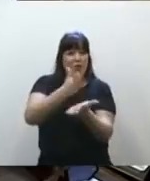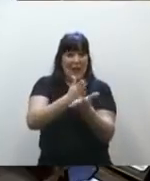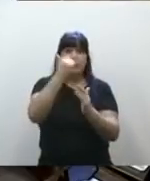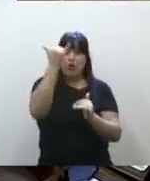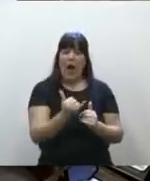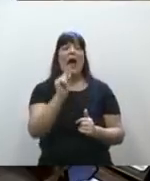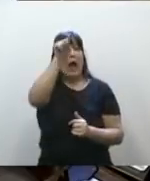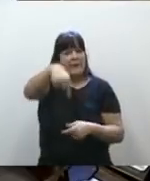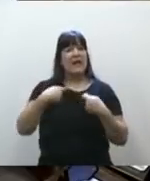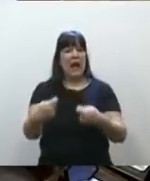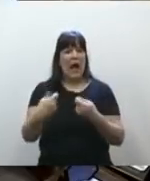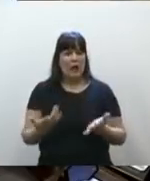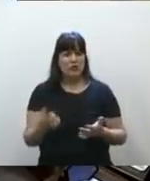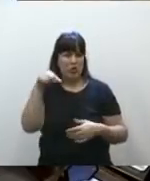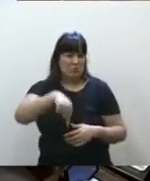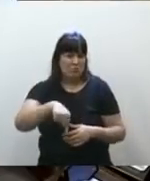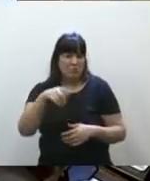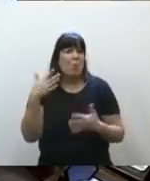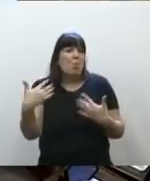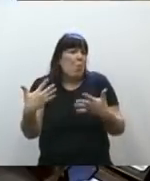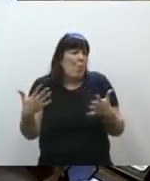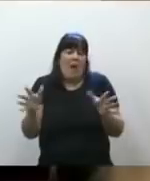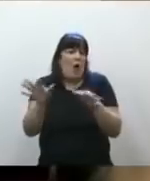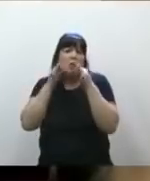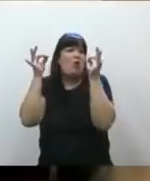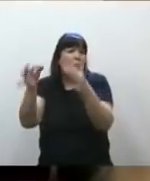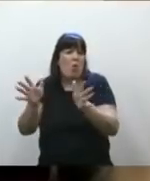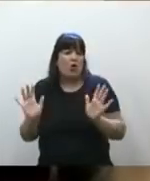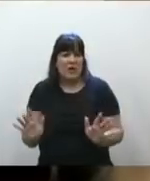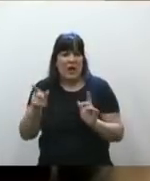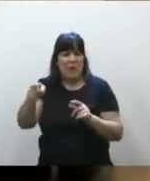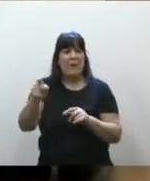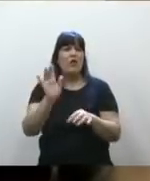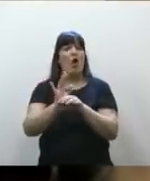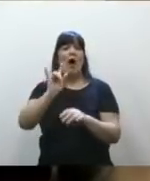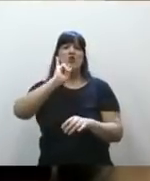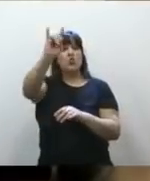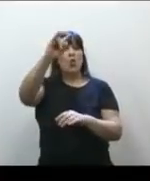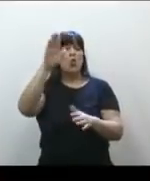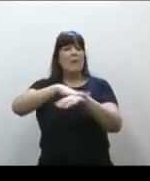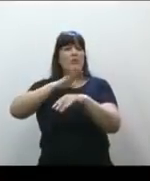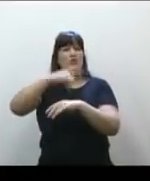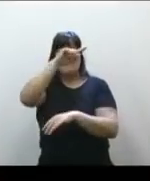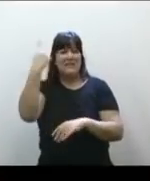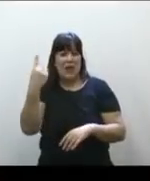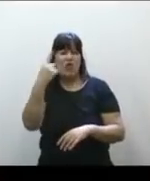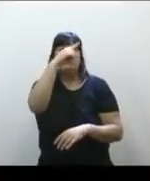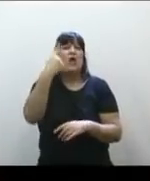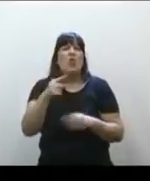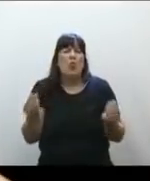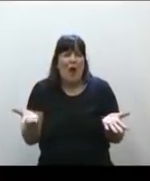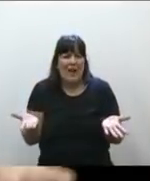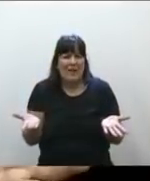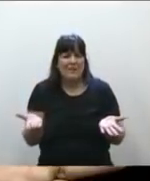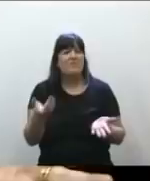de ejercicio amplísimo, nada más y nada menos que en la cabeza del Estado. ¿Y en qué Estado? Sin